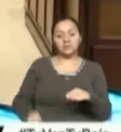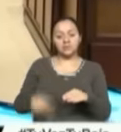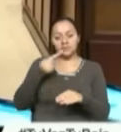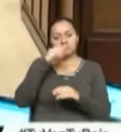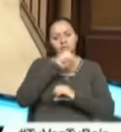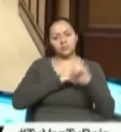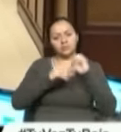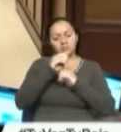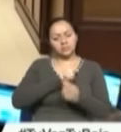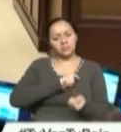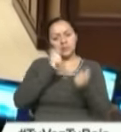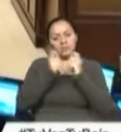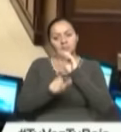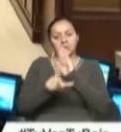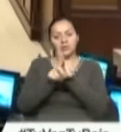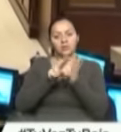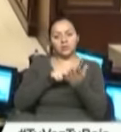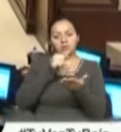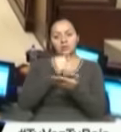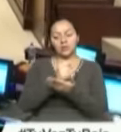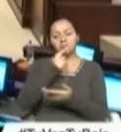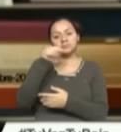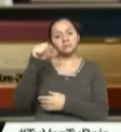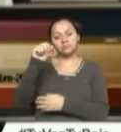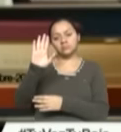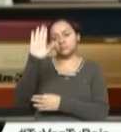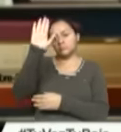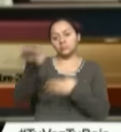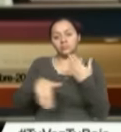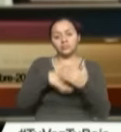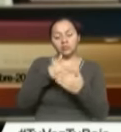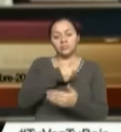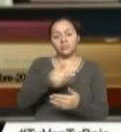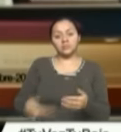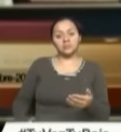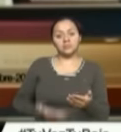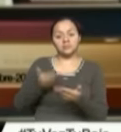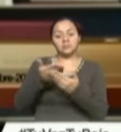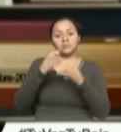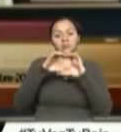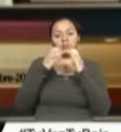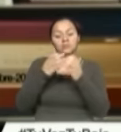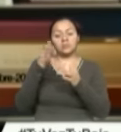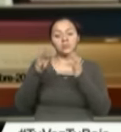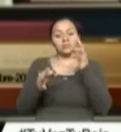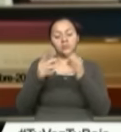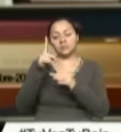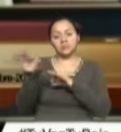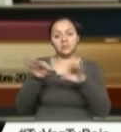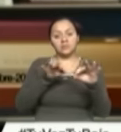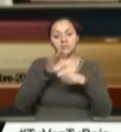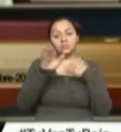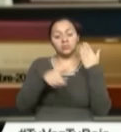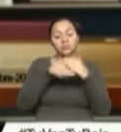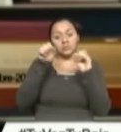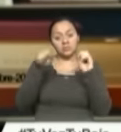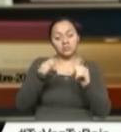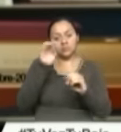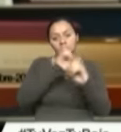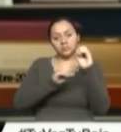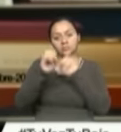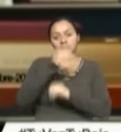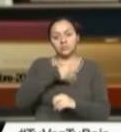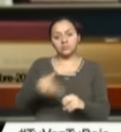reformas a la ley notarial. Previamente, el ponente del informe y presidente de la Comisión de Justicia, Mauro Andino, explicó el alcance de la observación